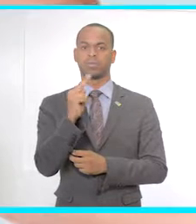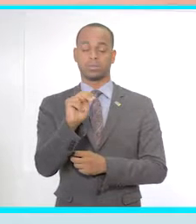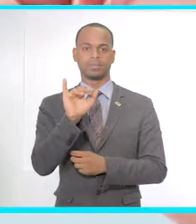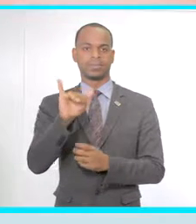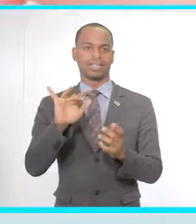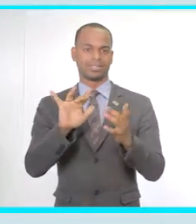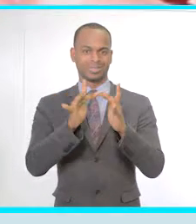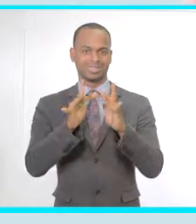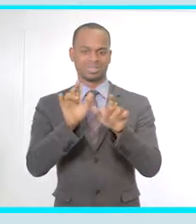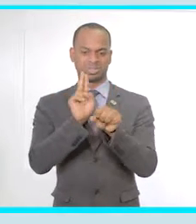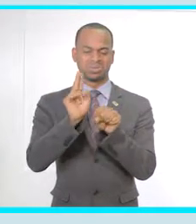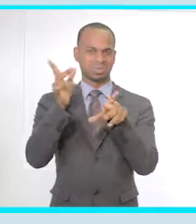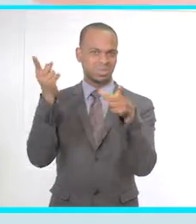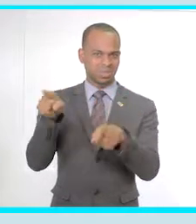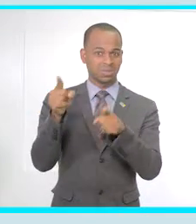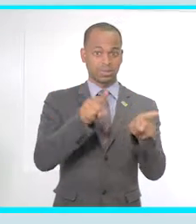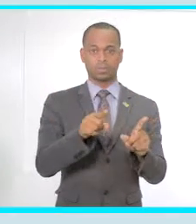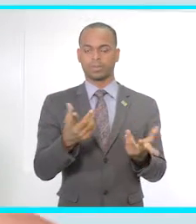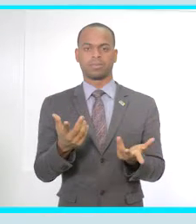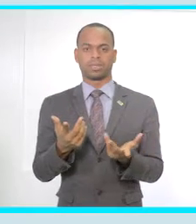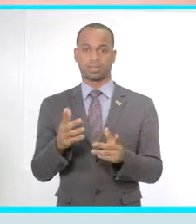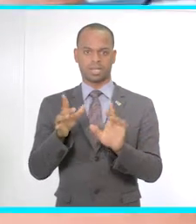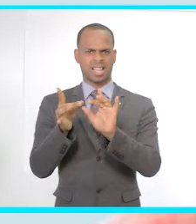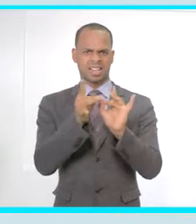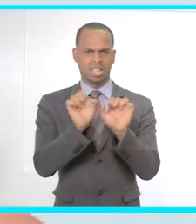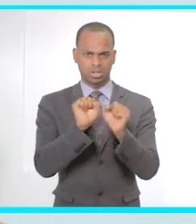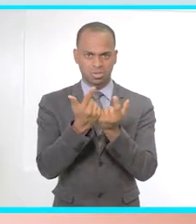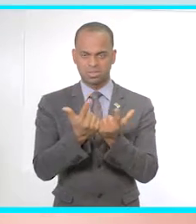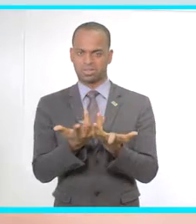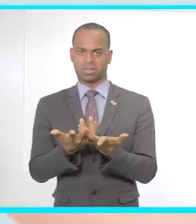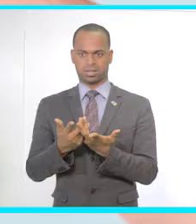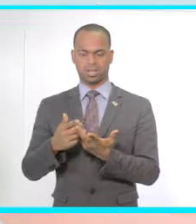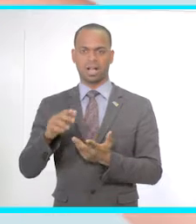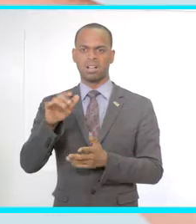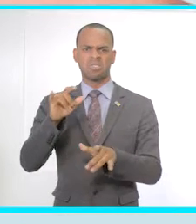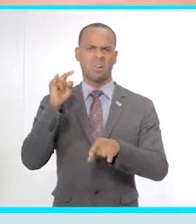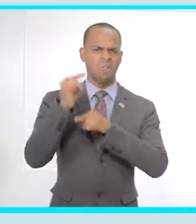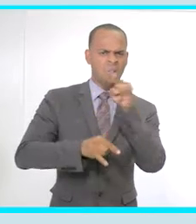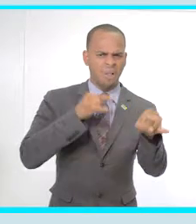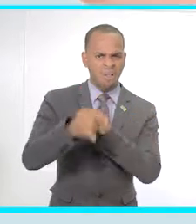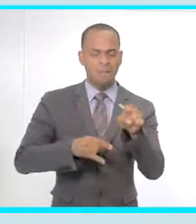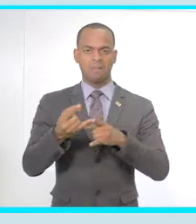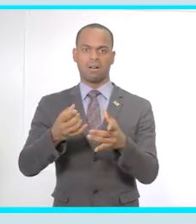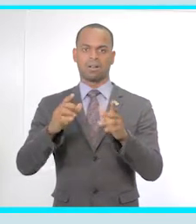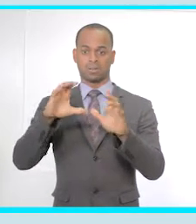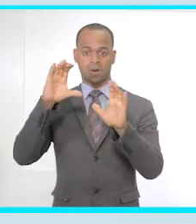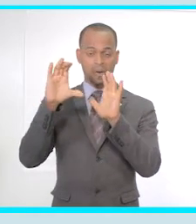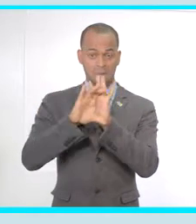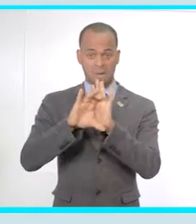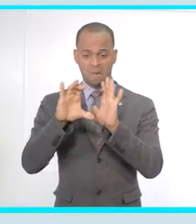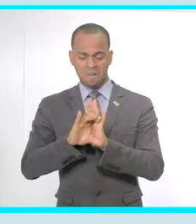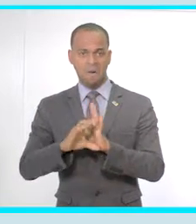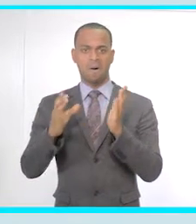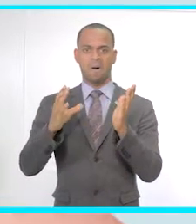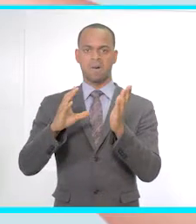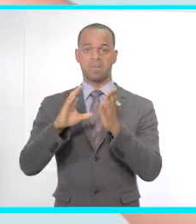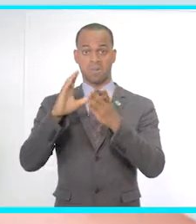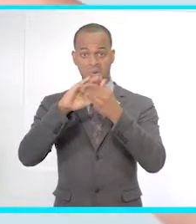versión digital del mismo. Sucede en acoso por redes, burlas, memes, amenazas, publicaciones de información.